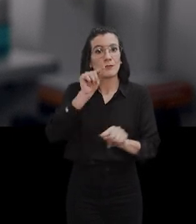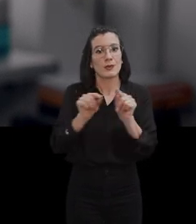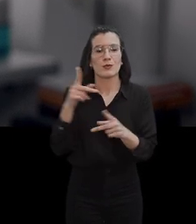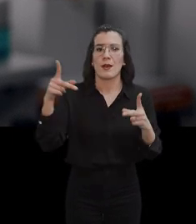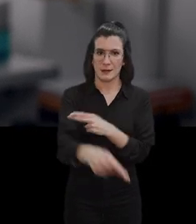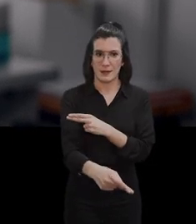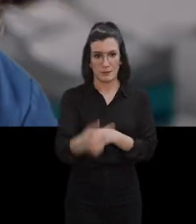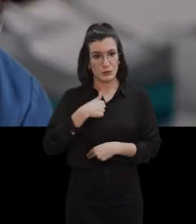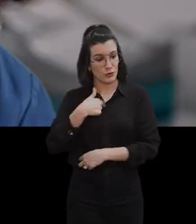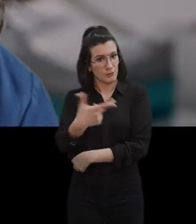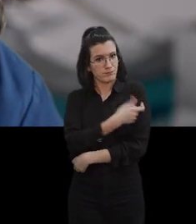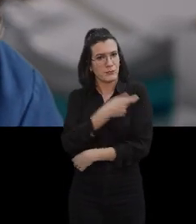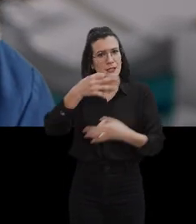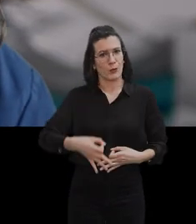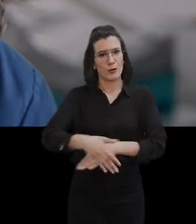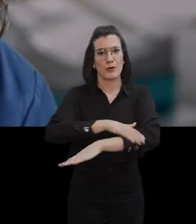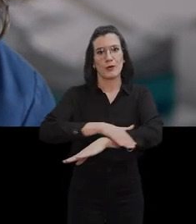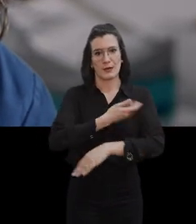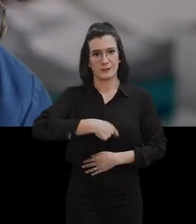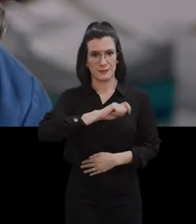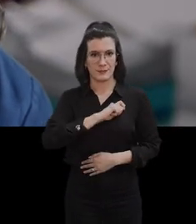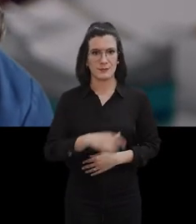por no ser un vehículo de contagio. Yo me vacuno seguro. Gobierno de España.